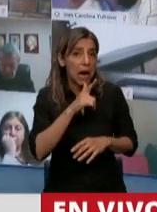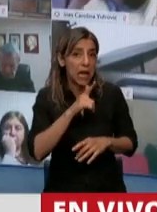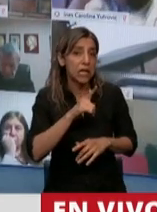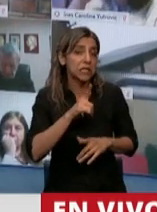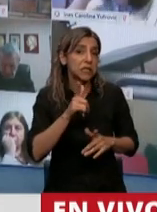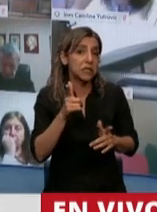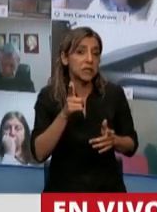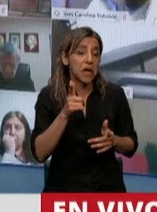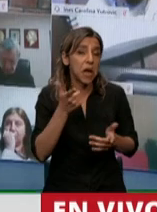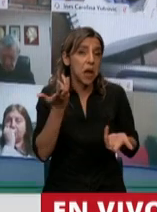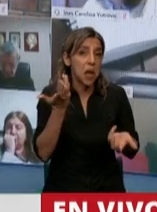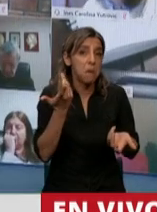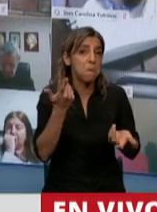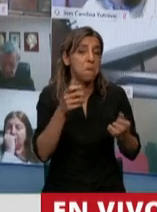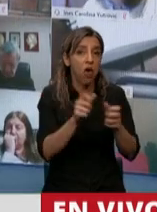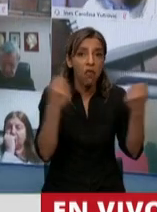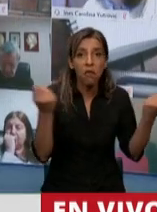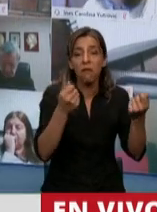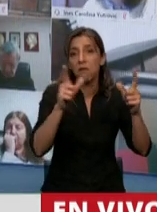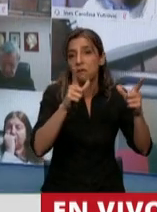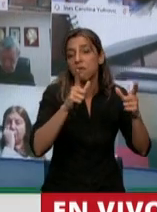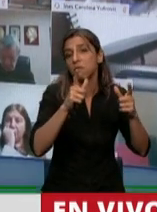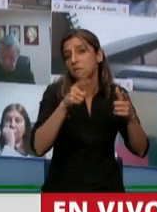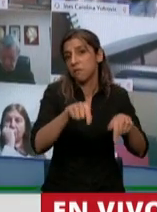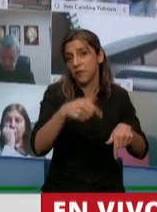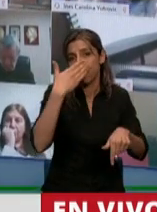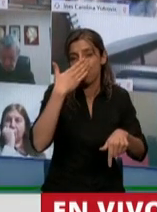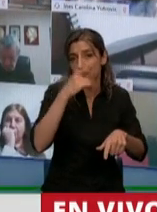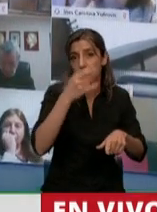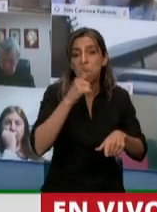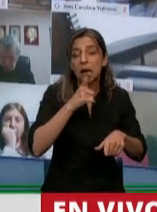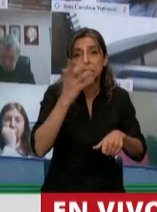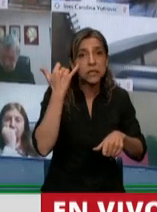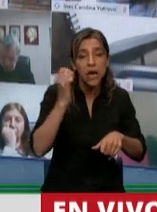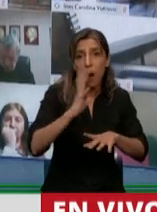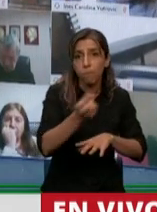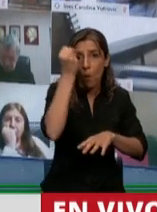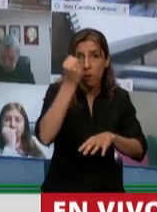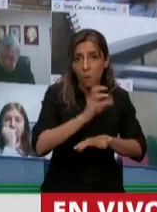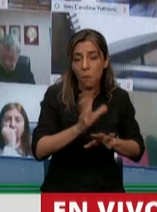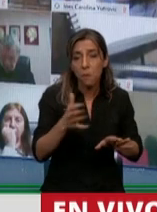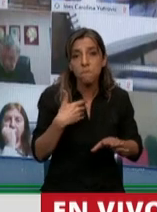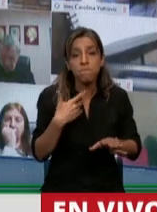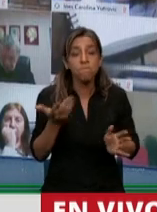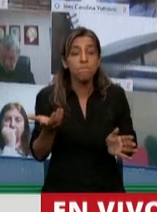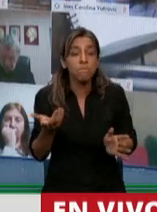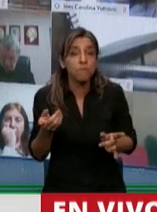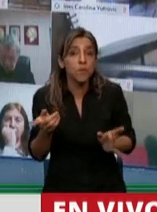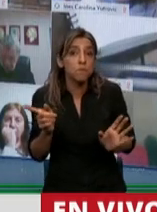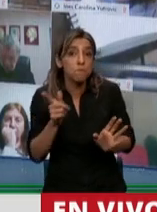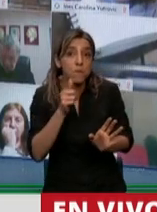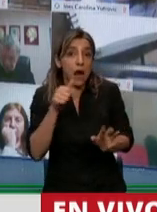recibido como muestra de que la mano de obra que parece actuar en estas cosas